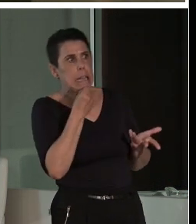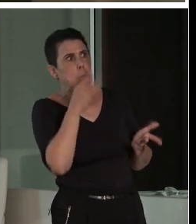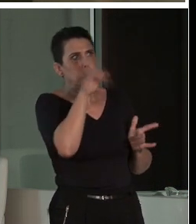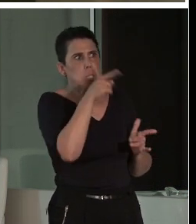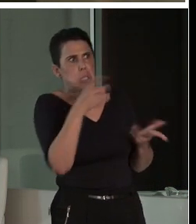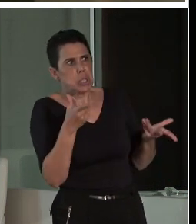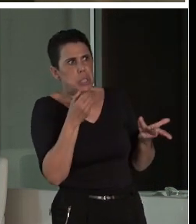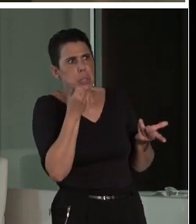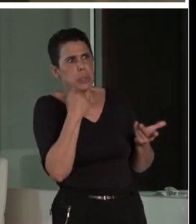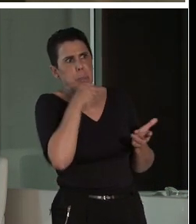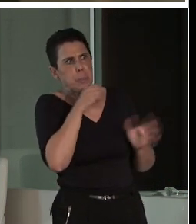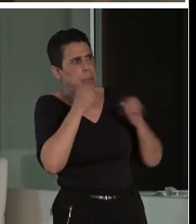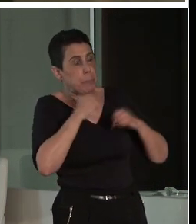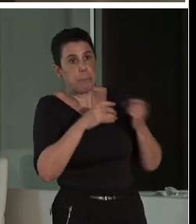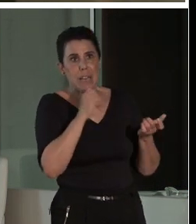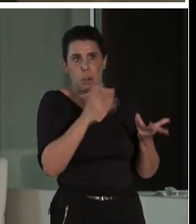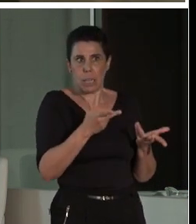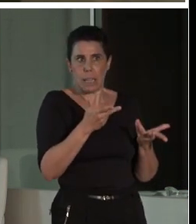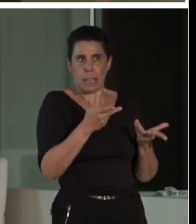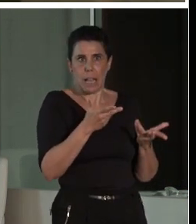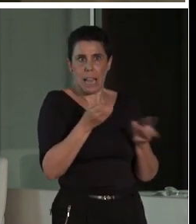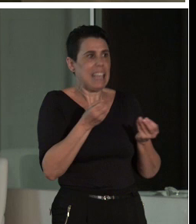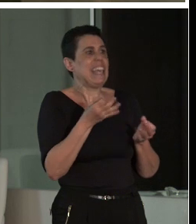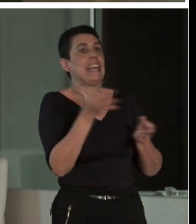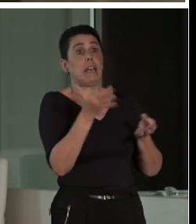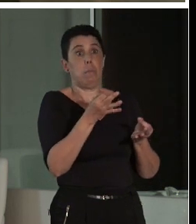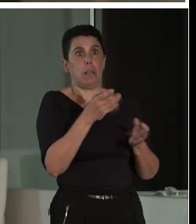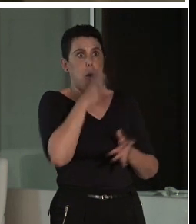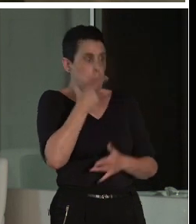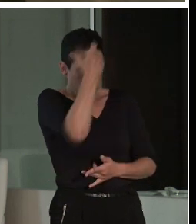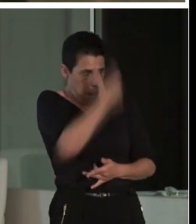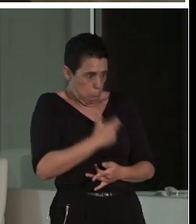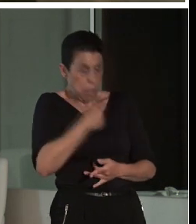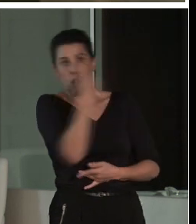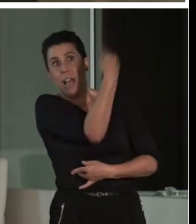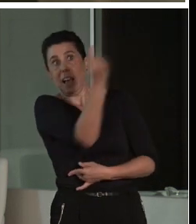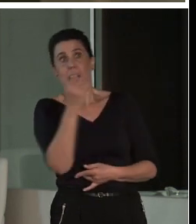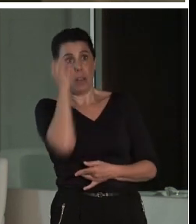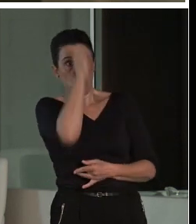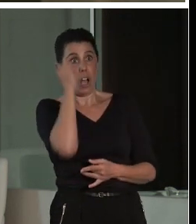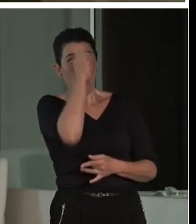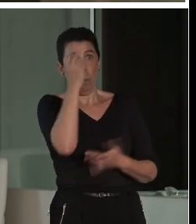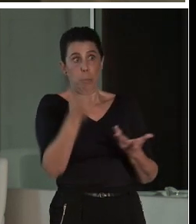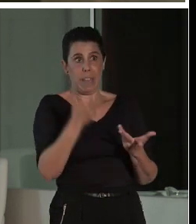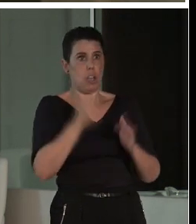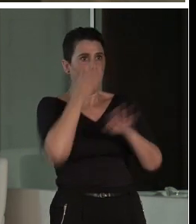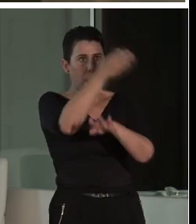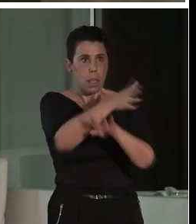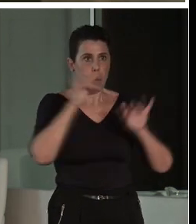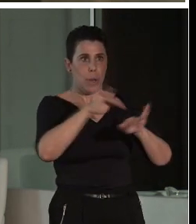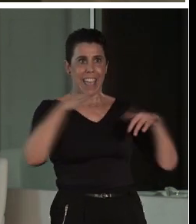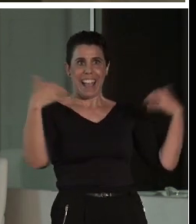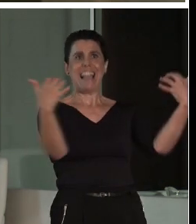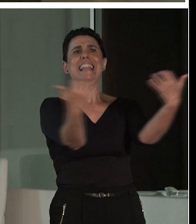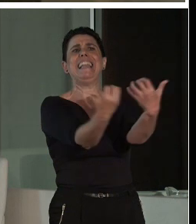sitio. O sea, las personas tenemos opinión. Por lo tanto, si yo llego al teatro y están restaurando el frente escénico, ¿quién lo